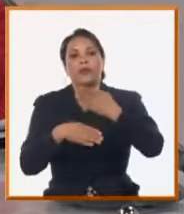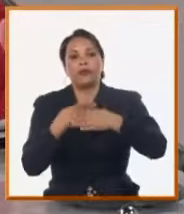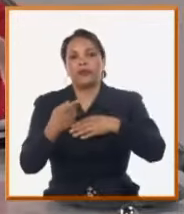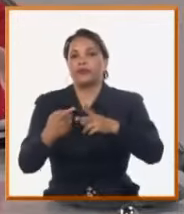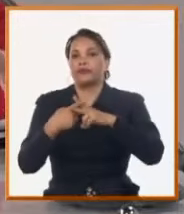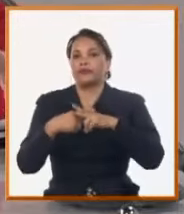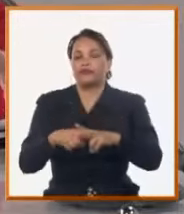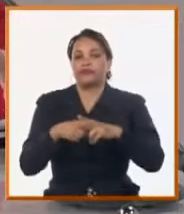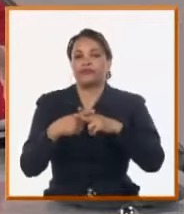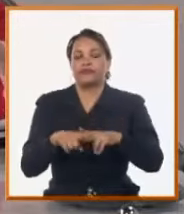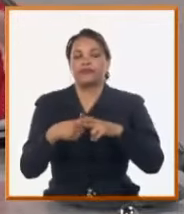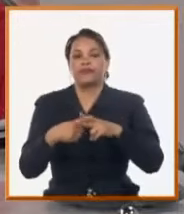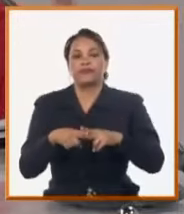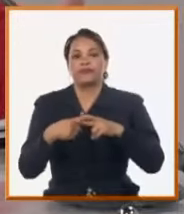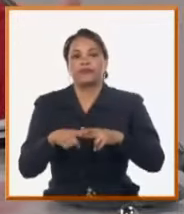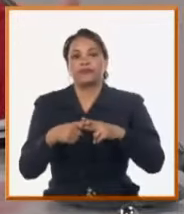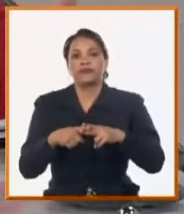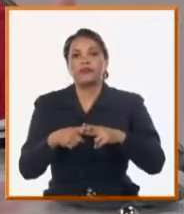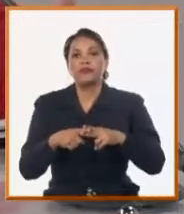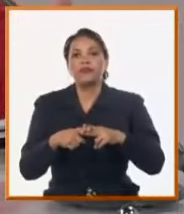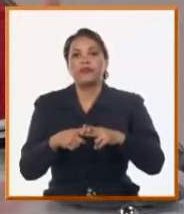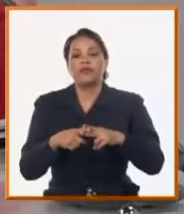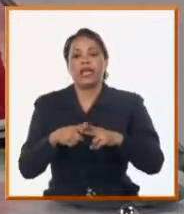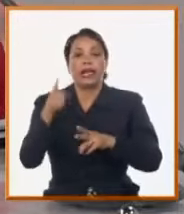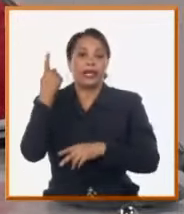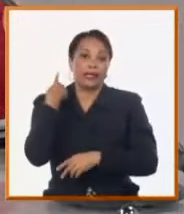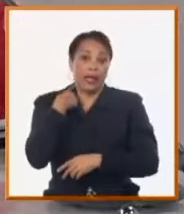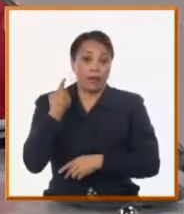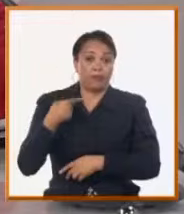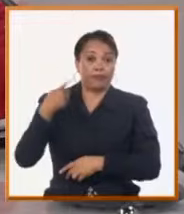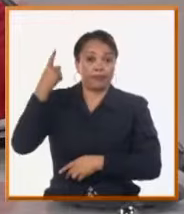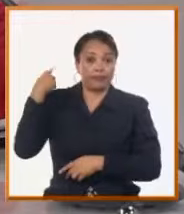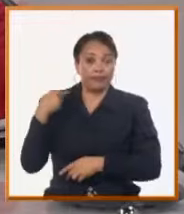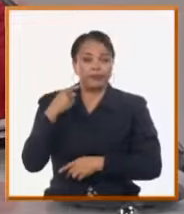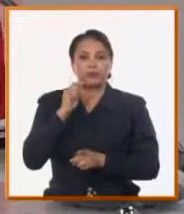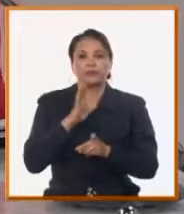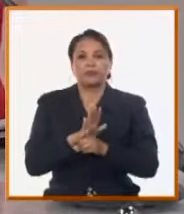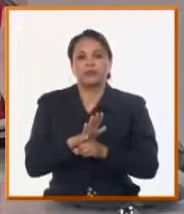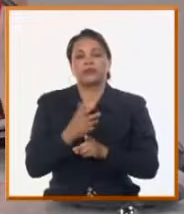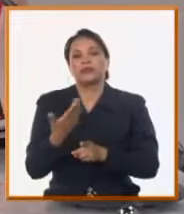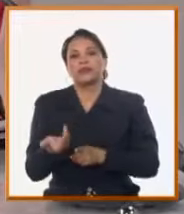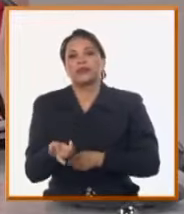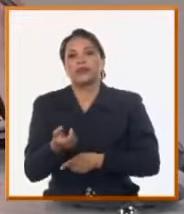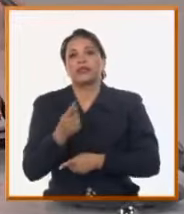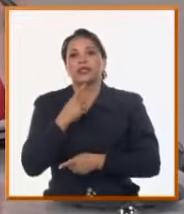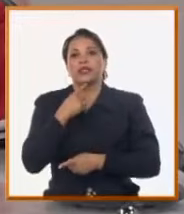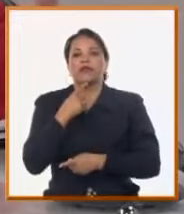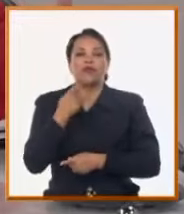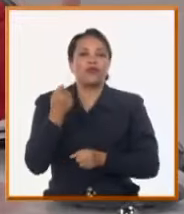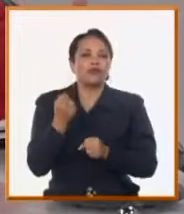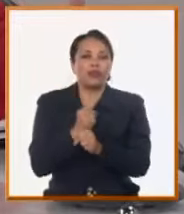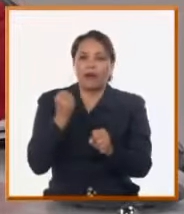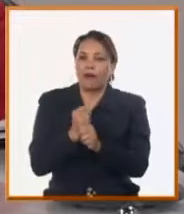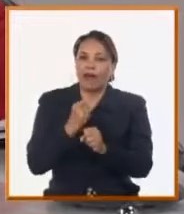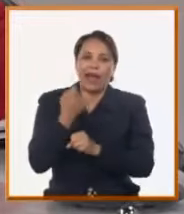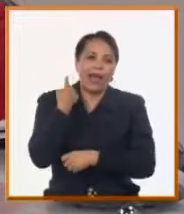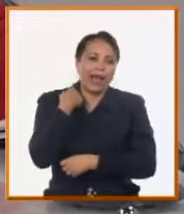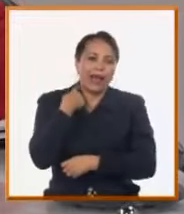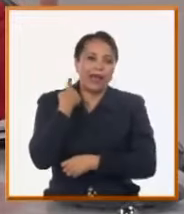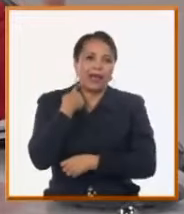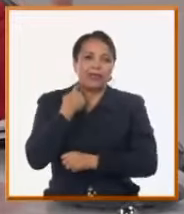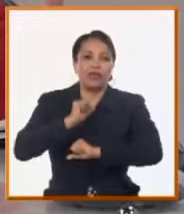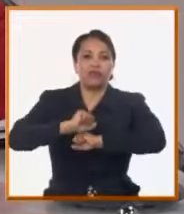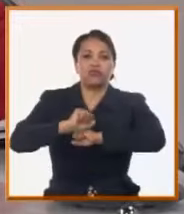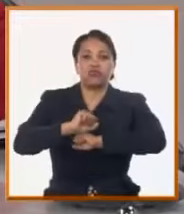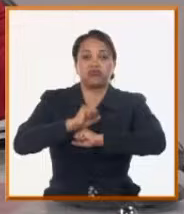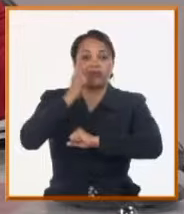y reparación general, ya desde el año pasado, a partir de los años de uso y del deterioro, plantas trabajan con